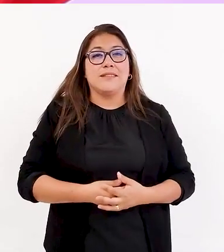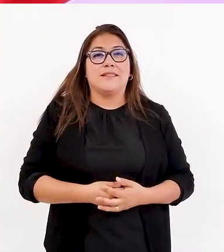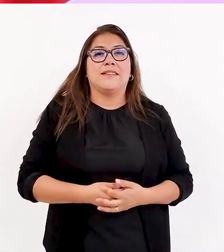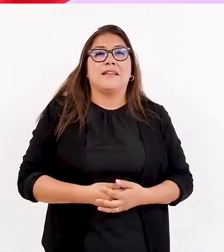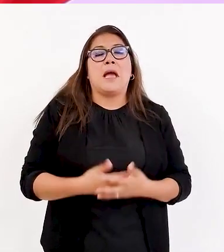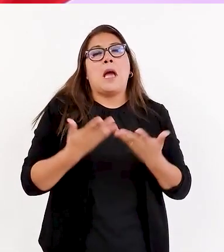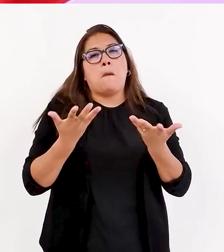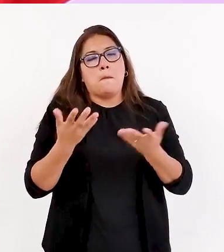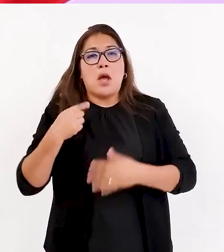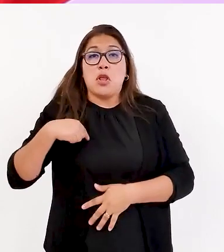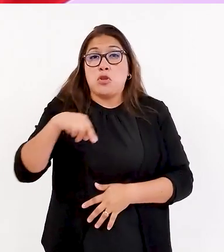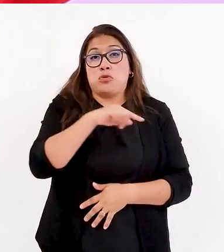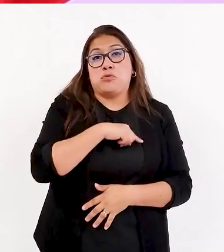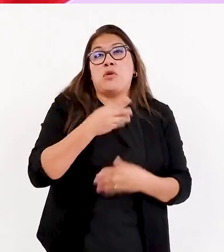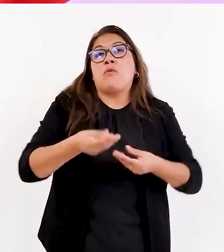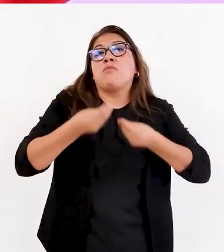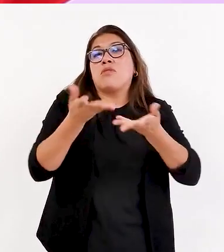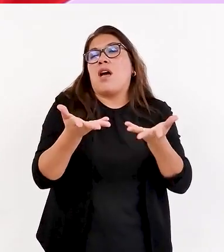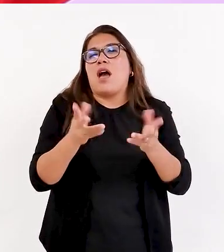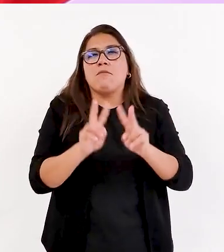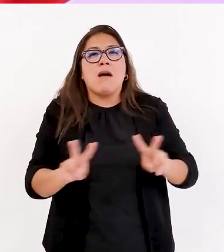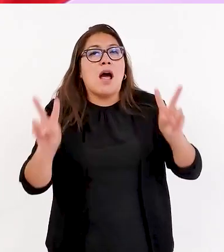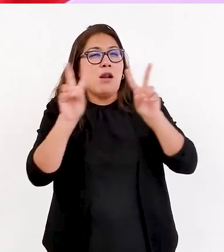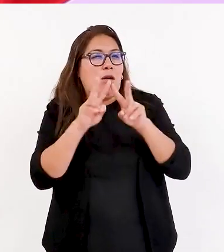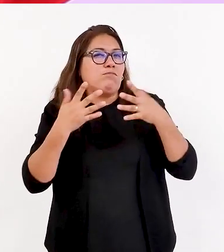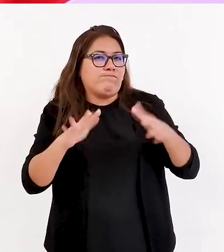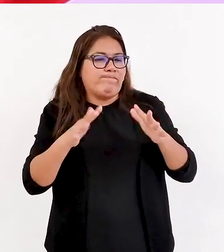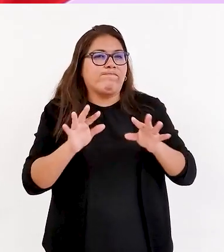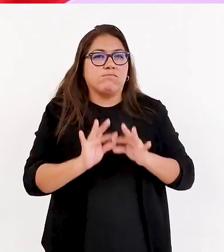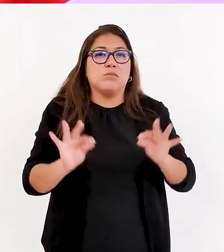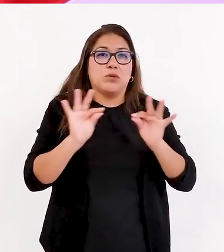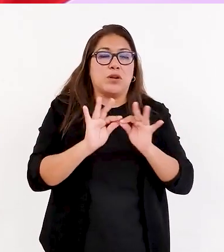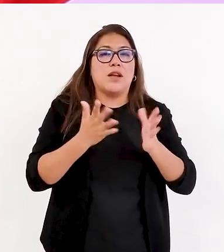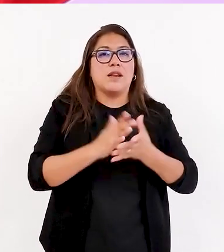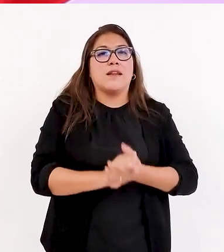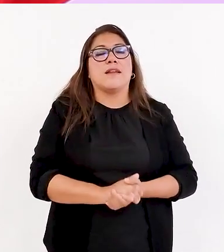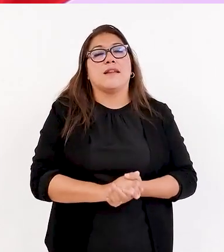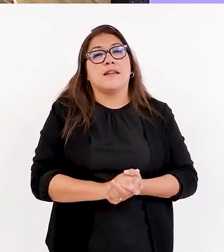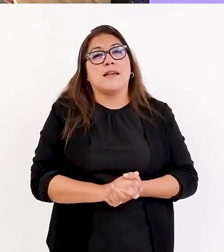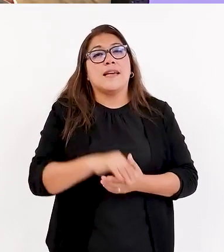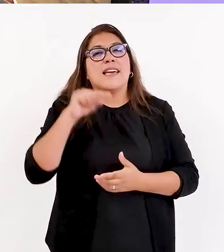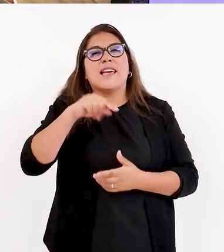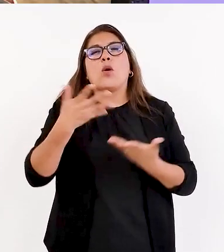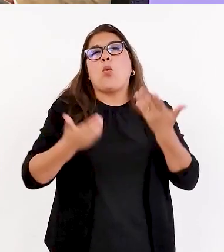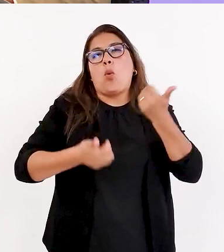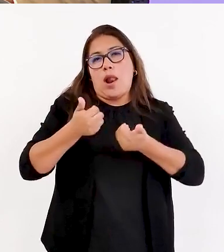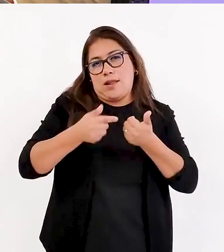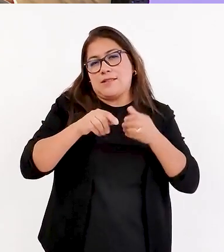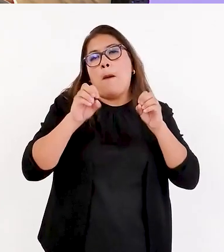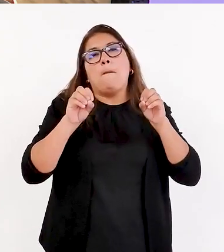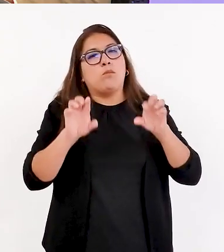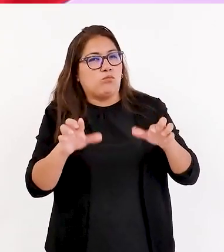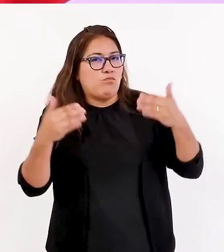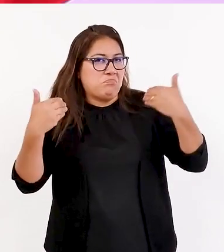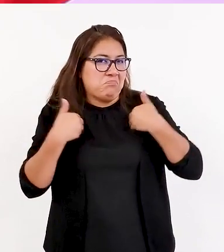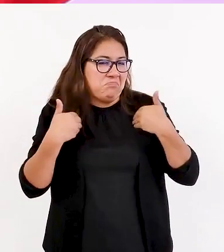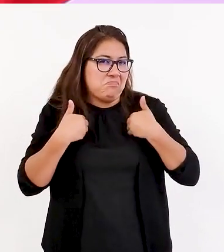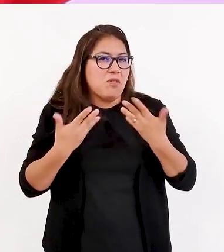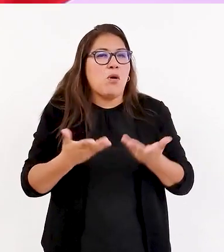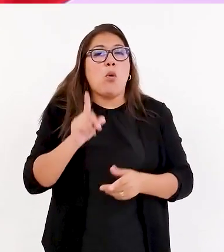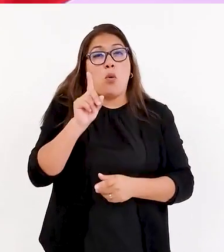Lo que nosotros damos, digamos, como valor agregado, dirían los economistas, es la posibilidad de tener